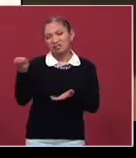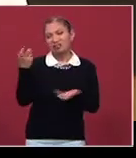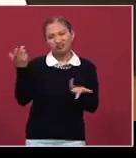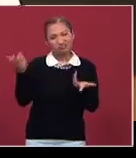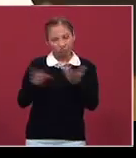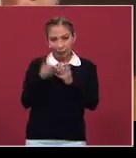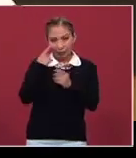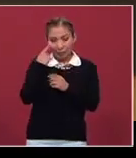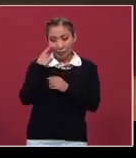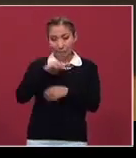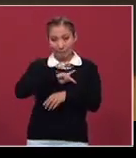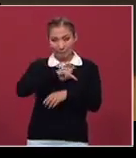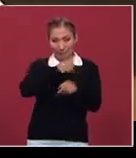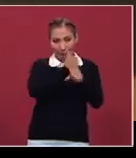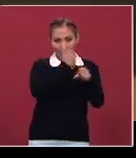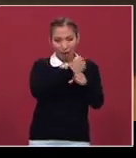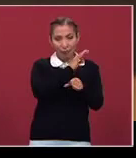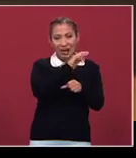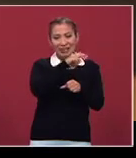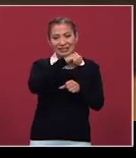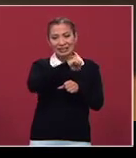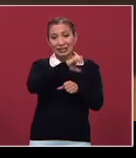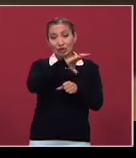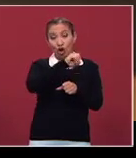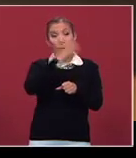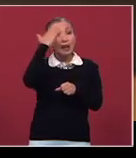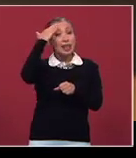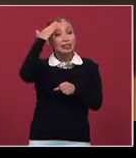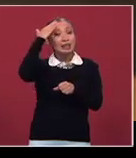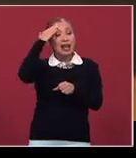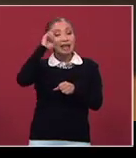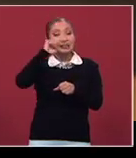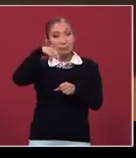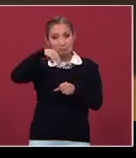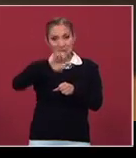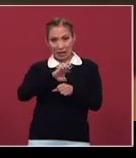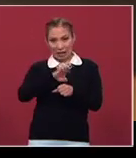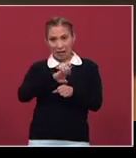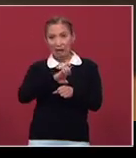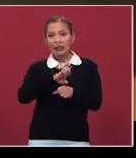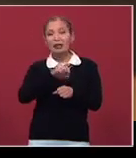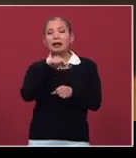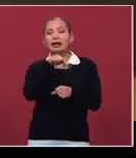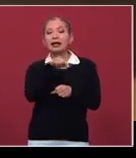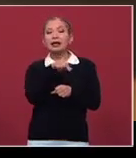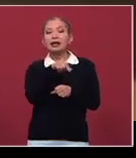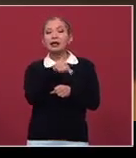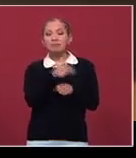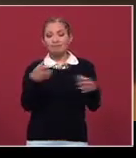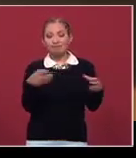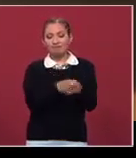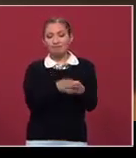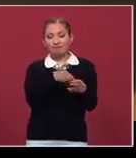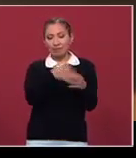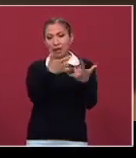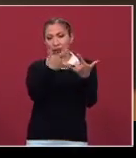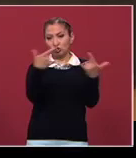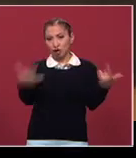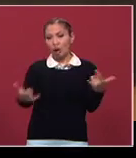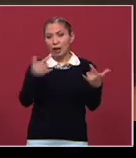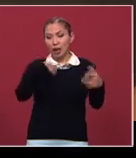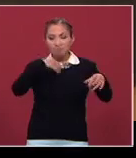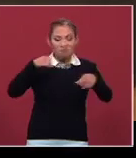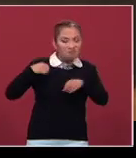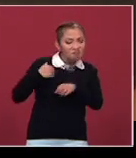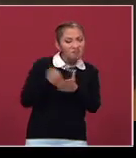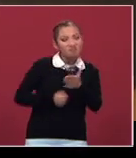cosa? Fíjate, mi abuelo Francisco fue el líder del ESME, parte de la historia del